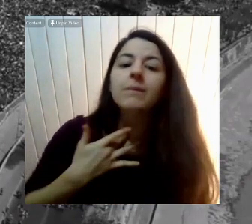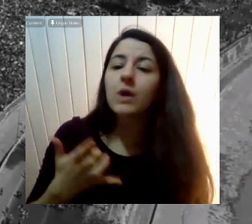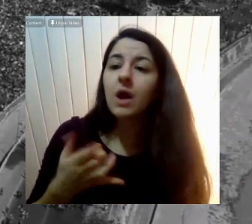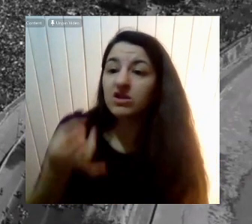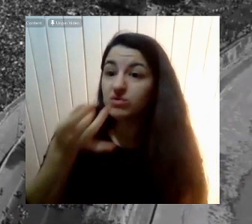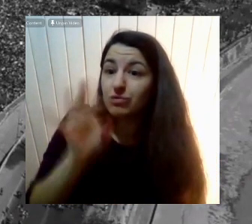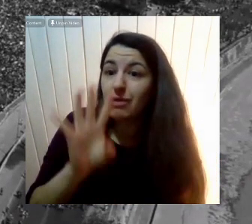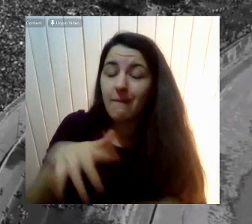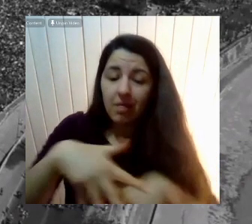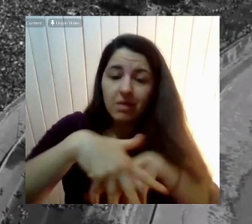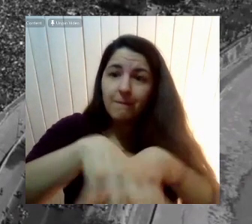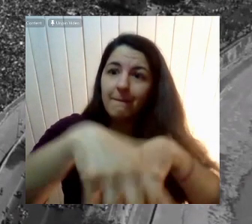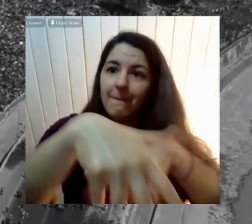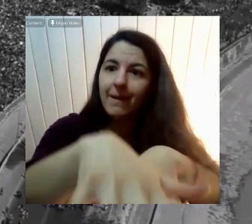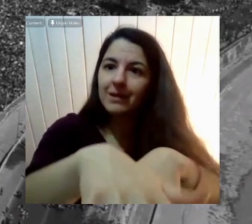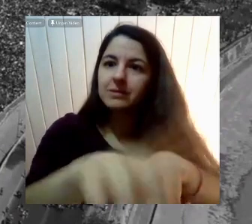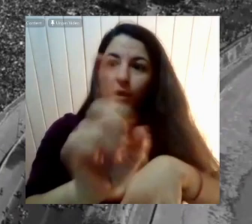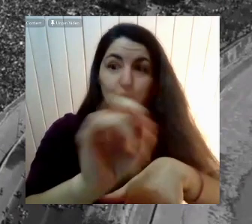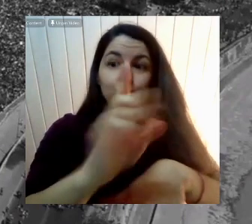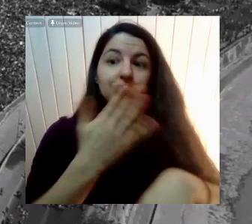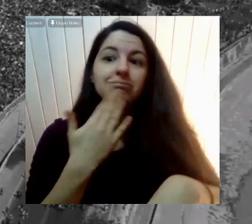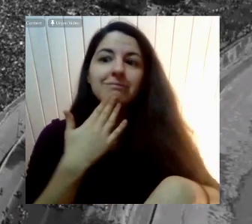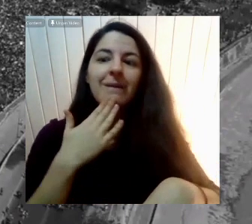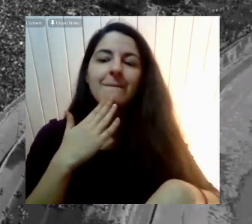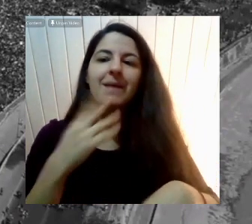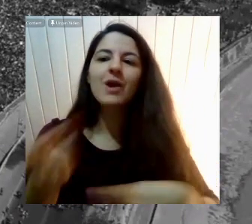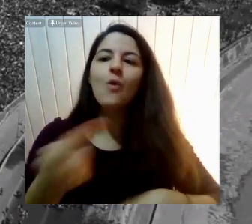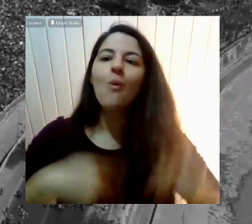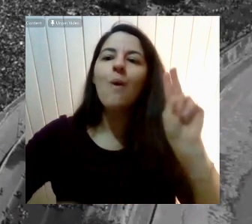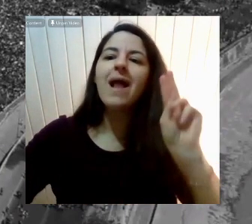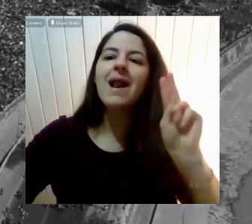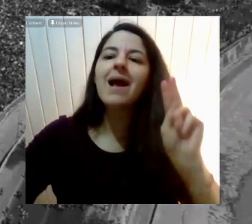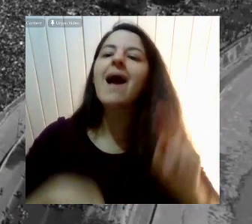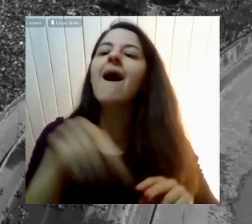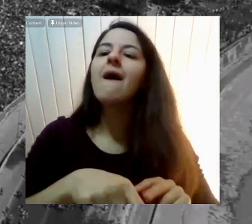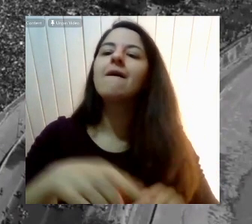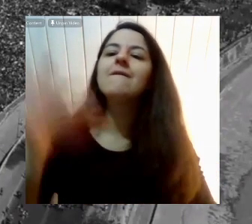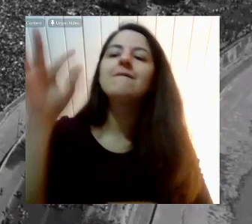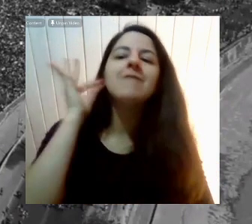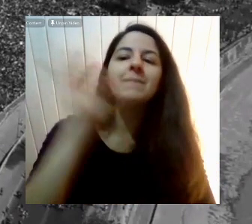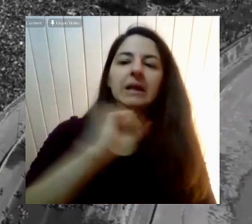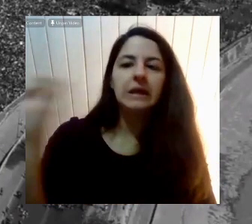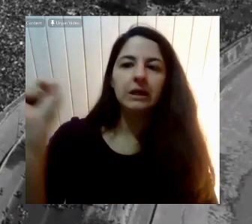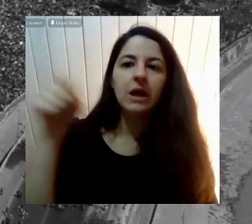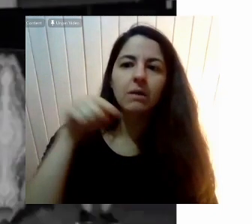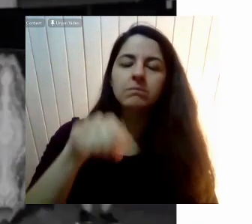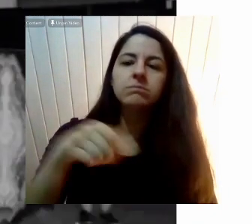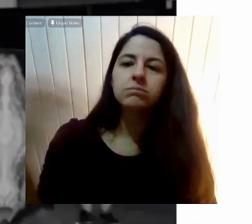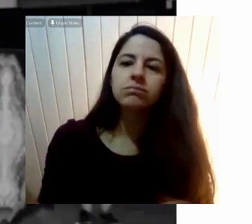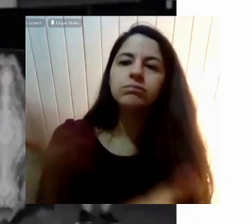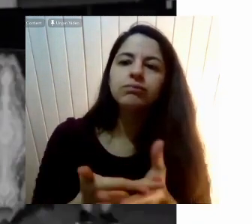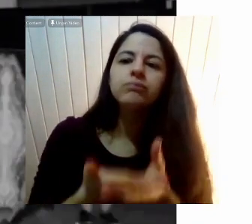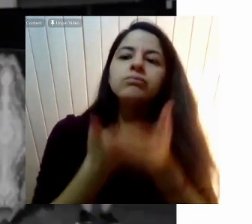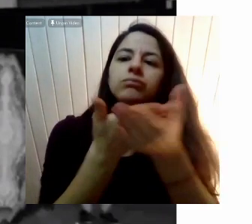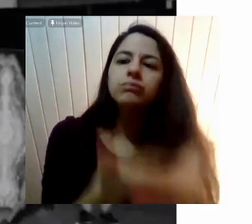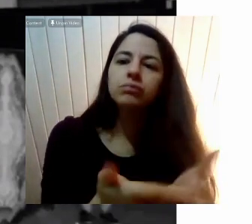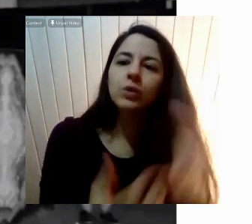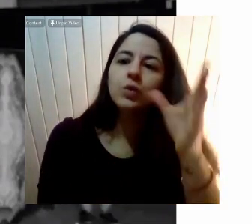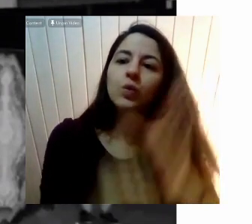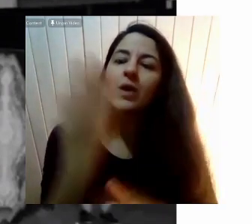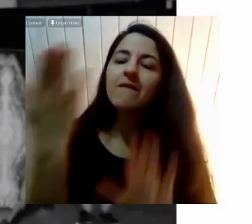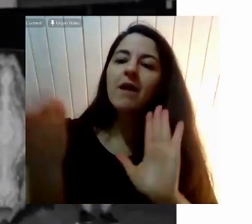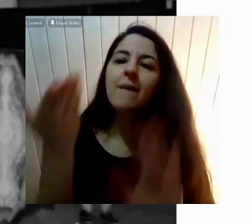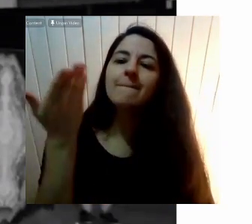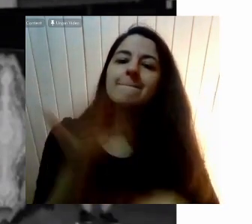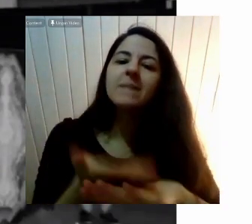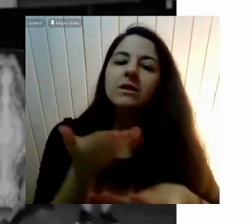vino La huelga Feminista Y se empezó A instalar Otras temáticas Alrededor de este momento Realmente fue Muy significativo Me imagino